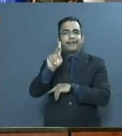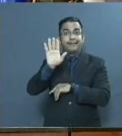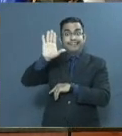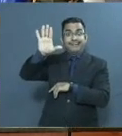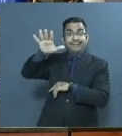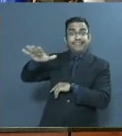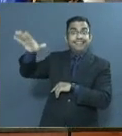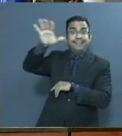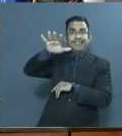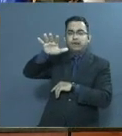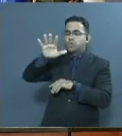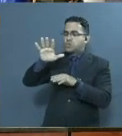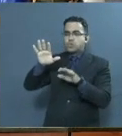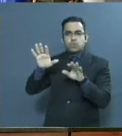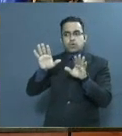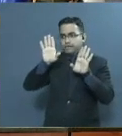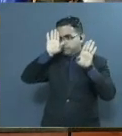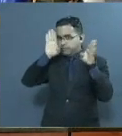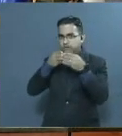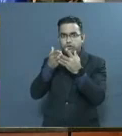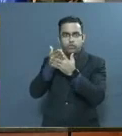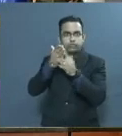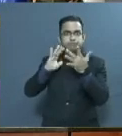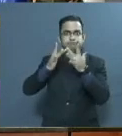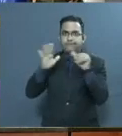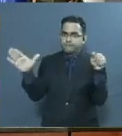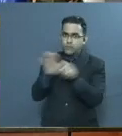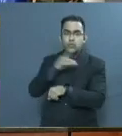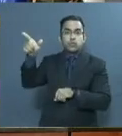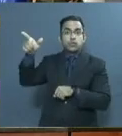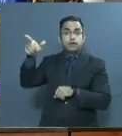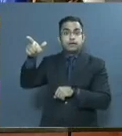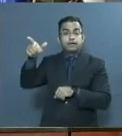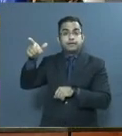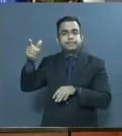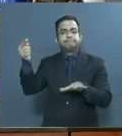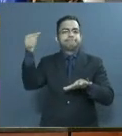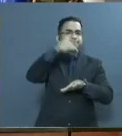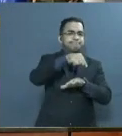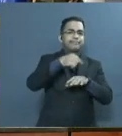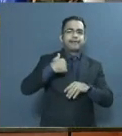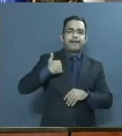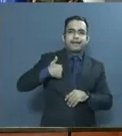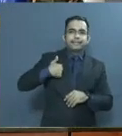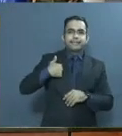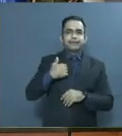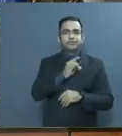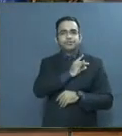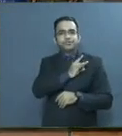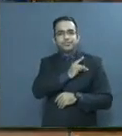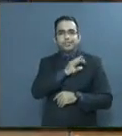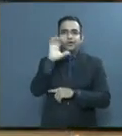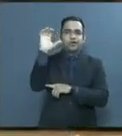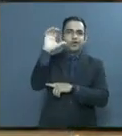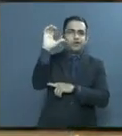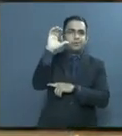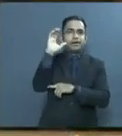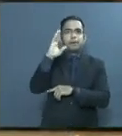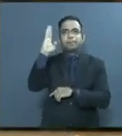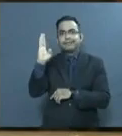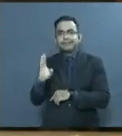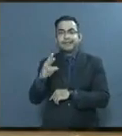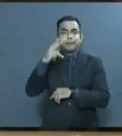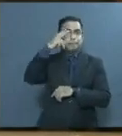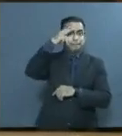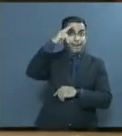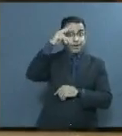exclusivamente virtual. En nuestra región, Argentina, Chile, Colombia, Brasil y México,